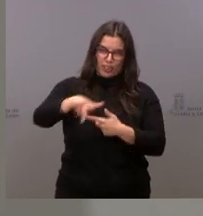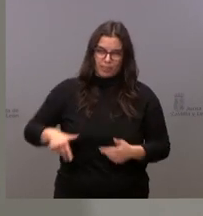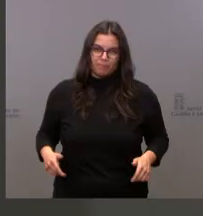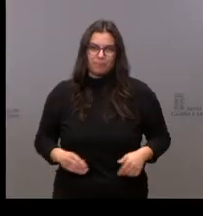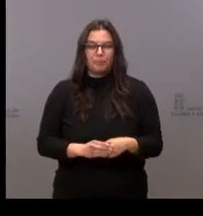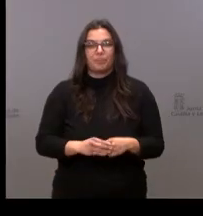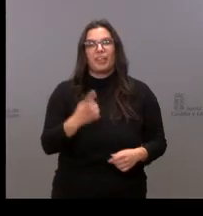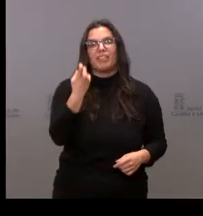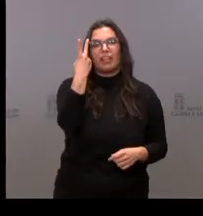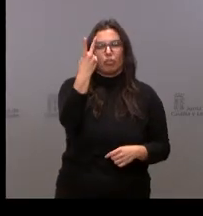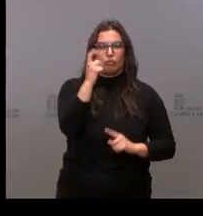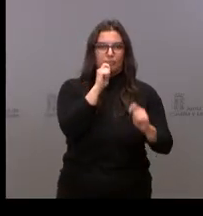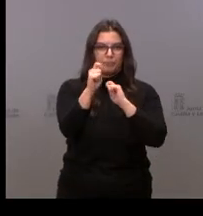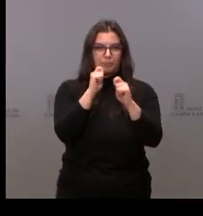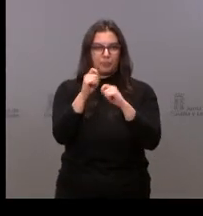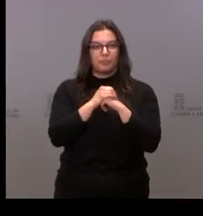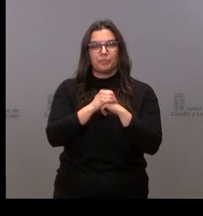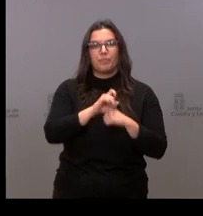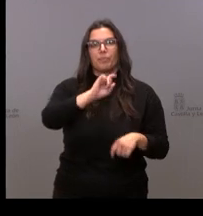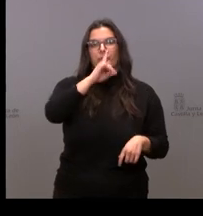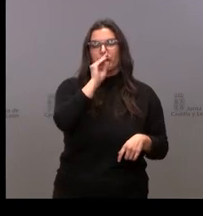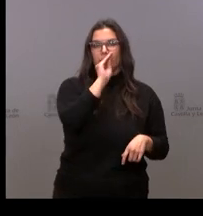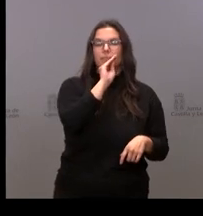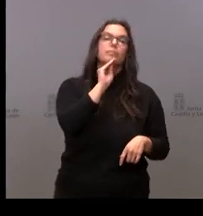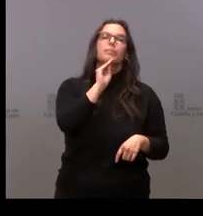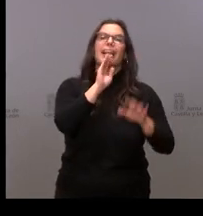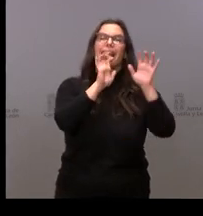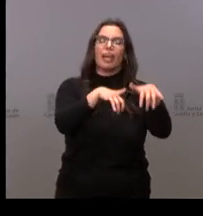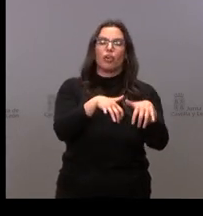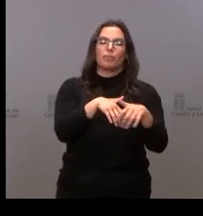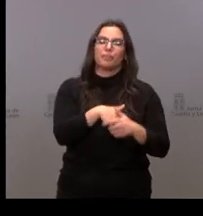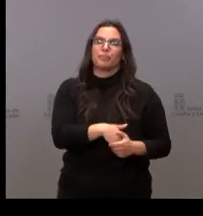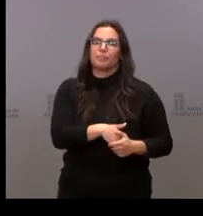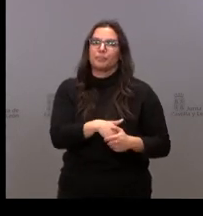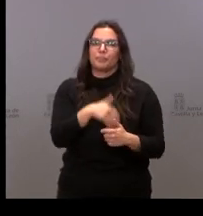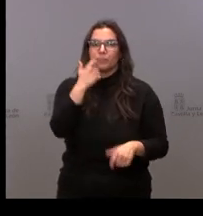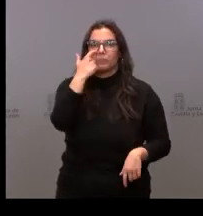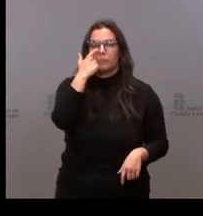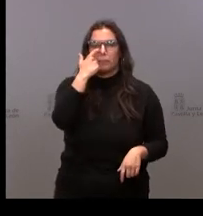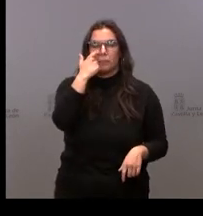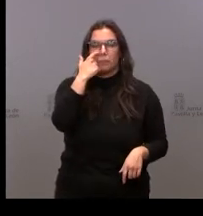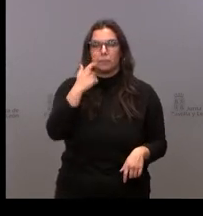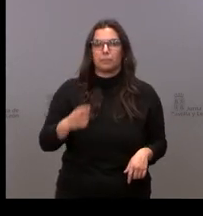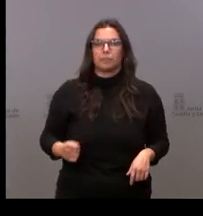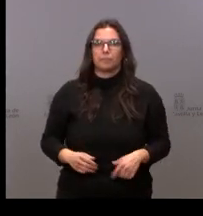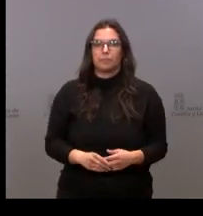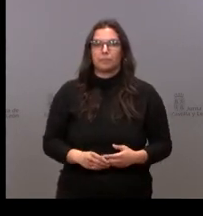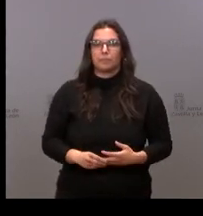Nos quedan dos intervenciones. La primera de ellas nos lleva a León. Carlos Domínguez, de ahí León. Buenos días. Adelante.